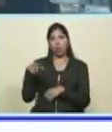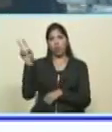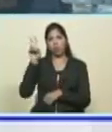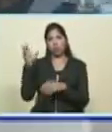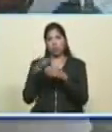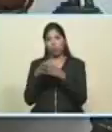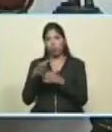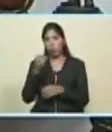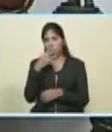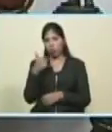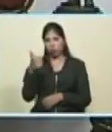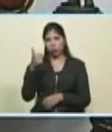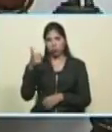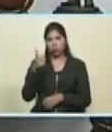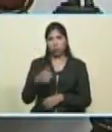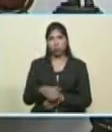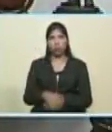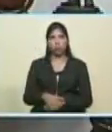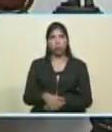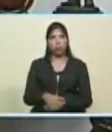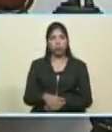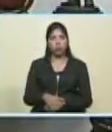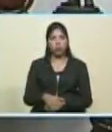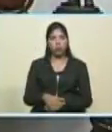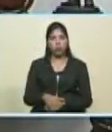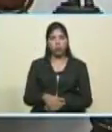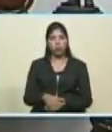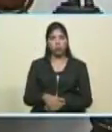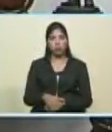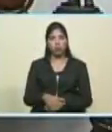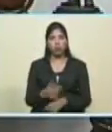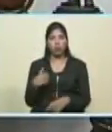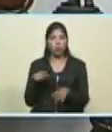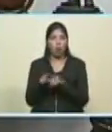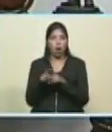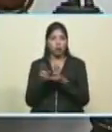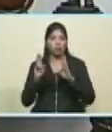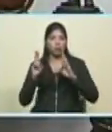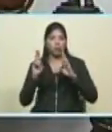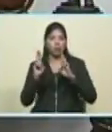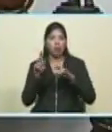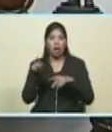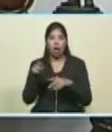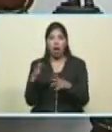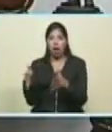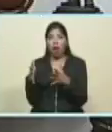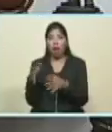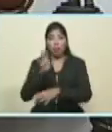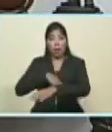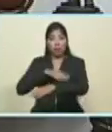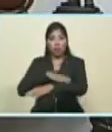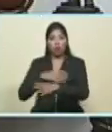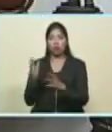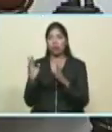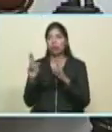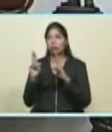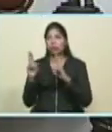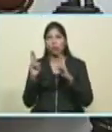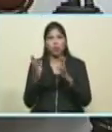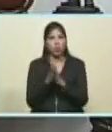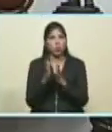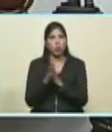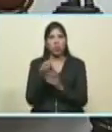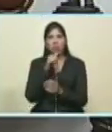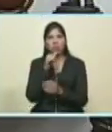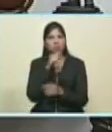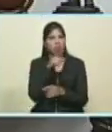Y en el mundo, entonces, ligan, así como uno liga un juego de fútbol para que gane el Barcelona, por ejemplo. ¿Quiénes